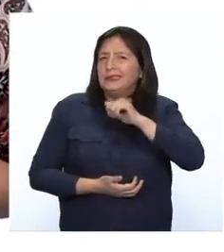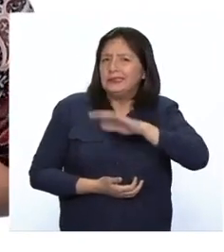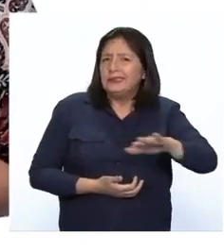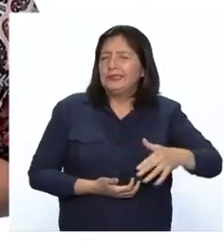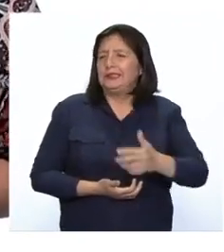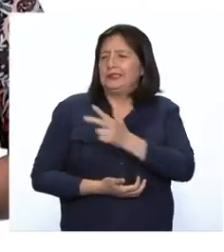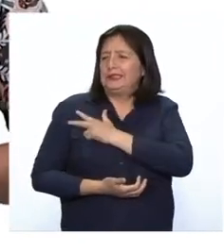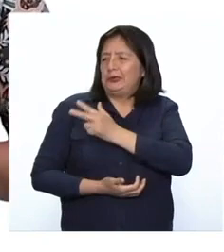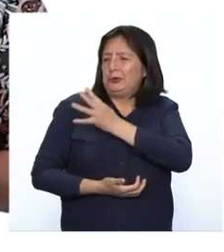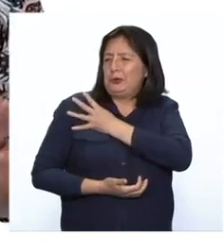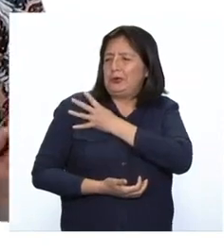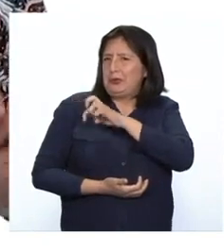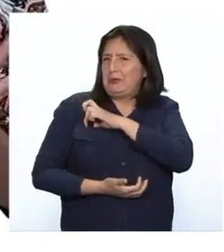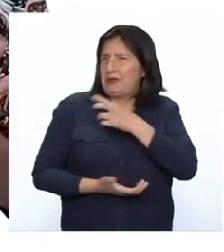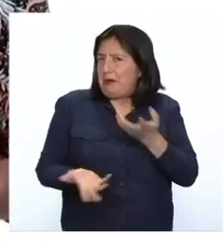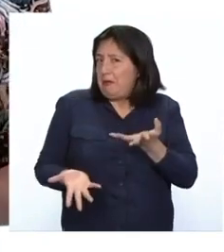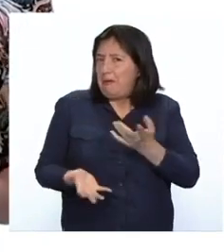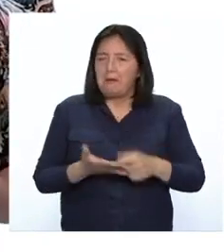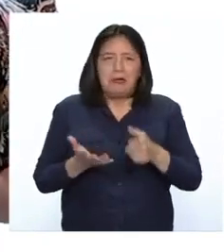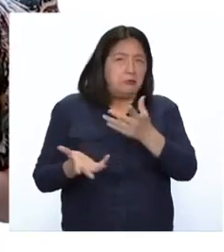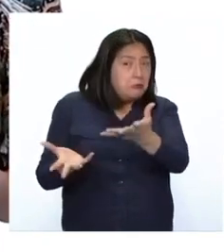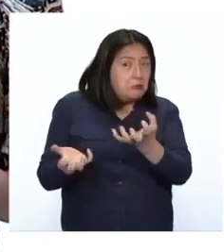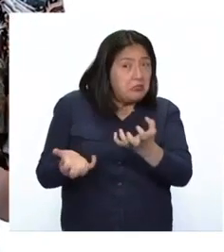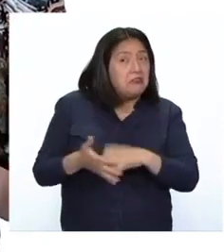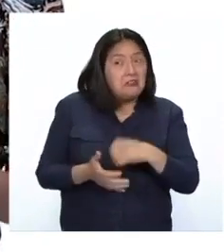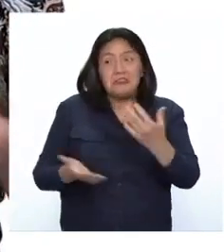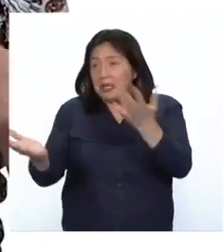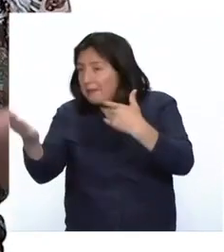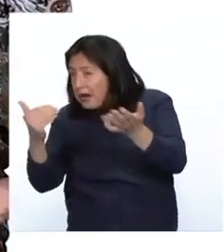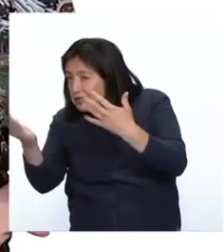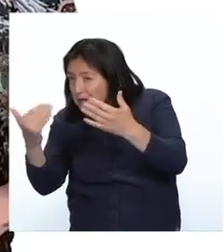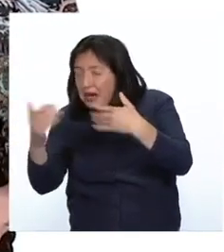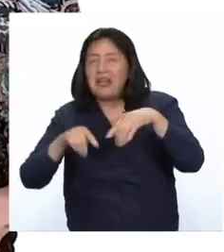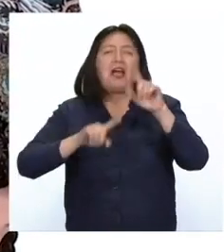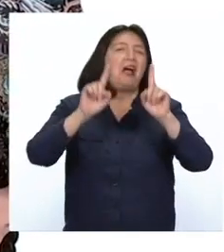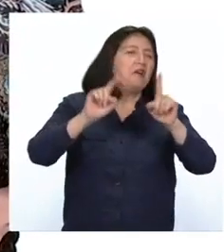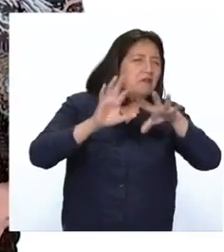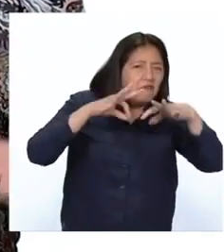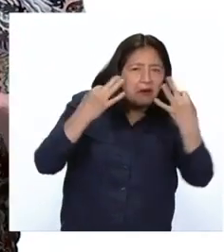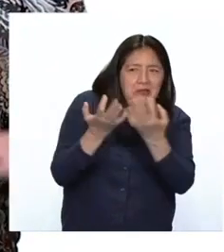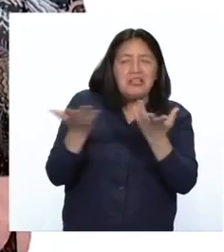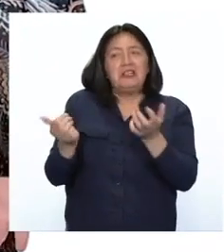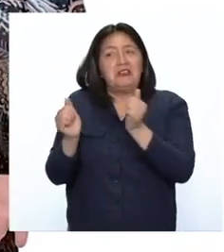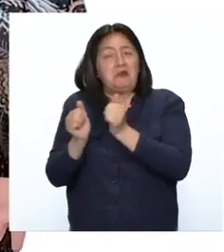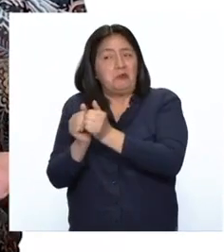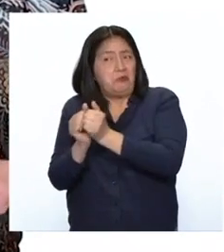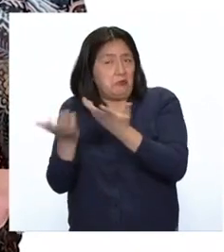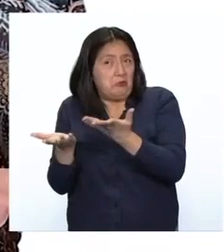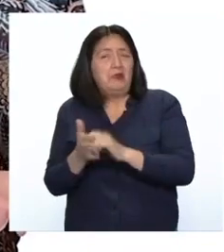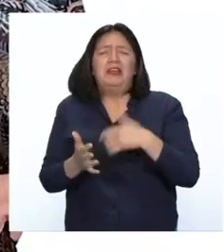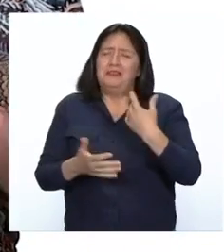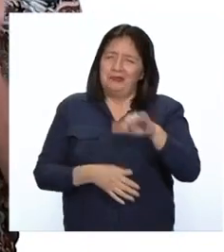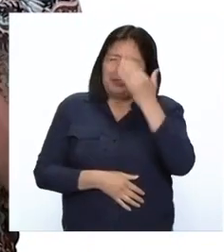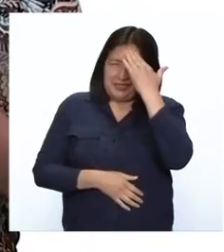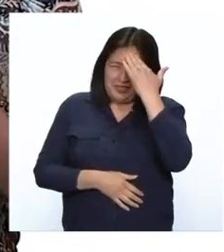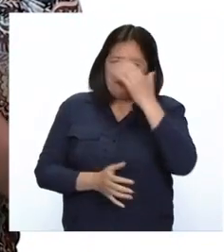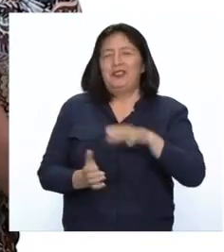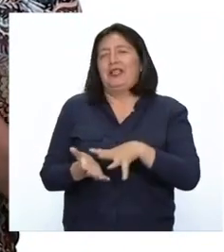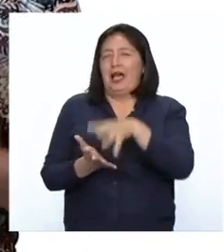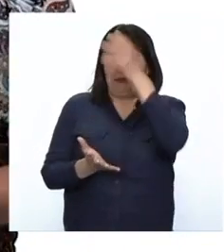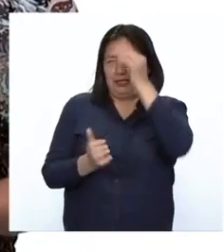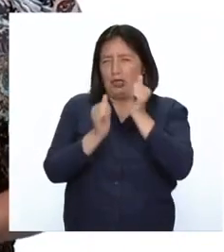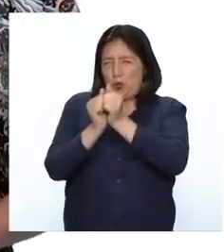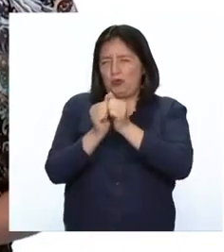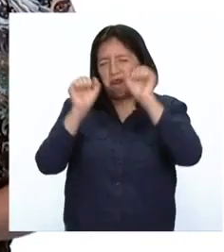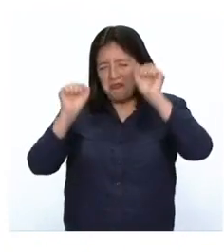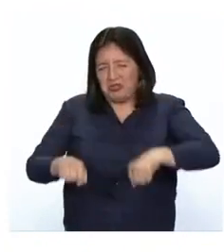y cuarto grado de primaria. Sin embargo, si deseas, puedes pasarle la voz a algún familiar que viva contigo, porque ya lo sabes, aprender juntos siempre